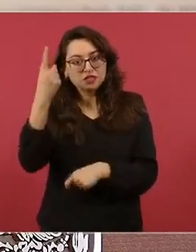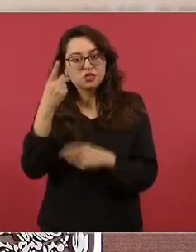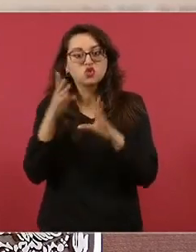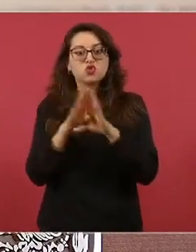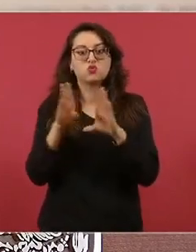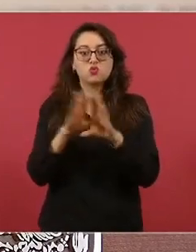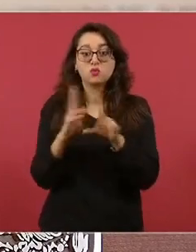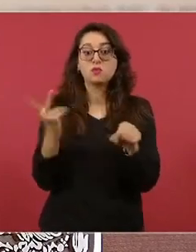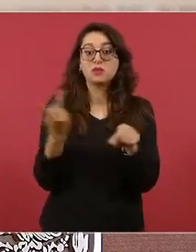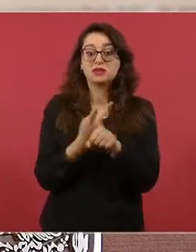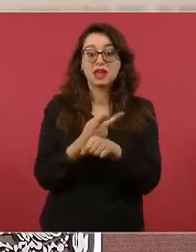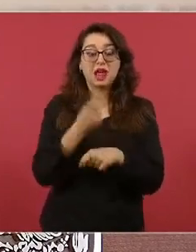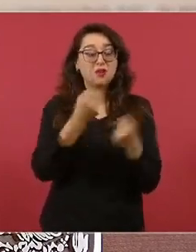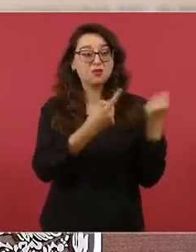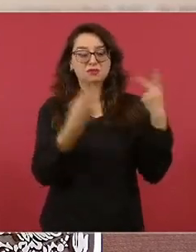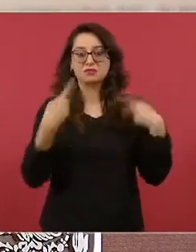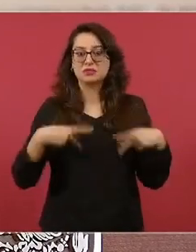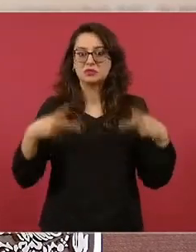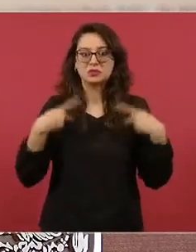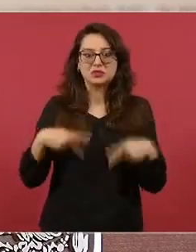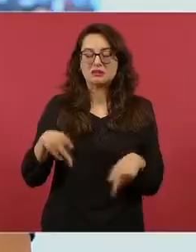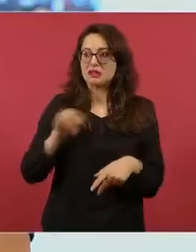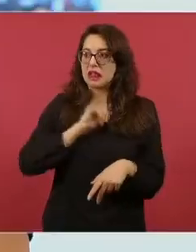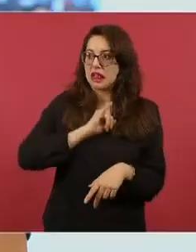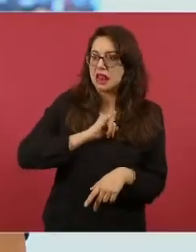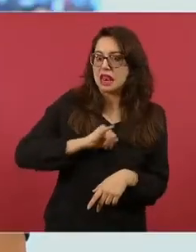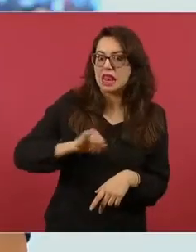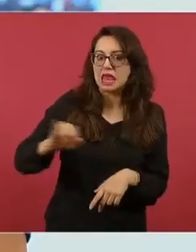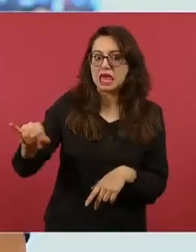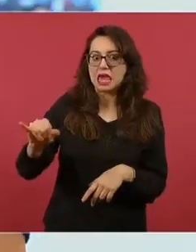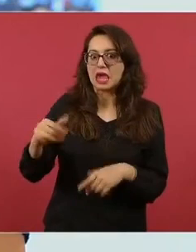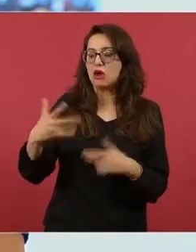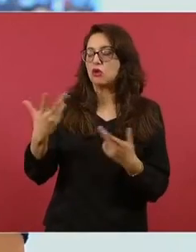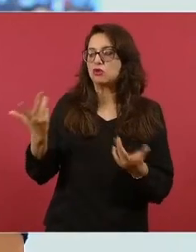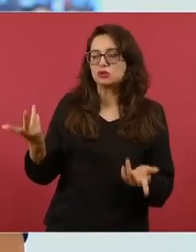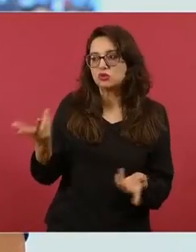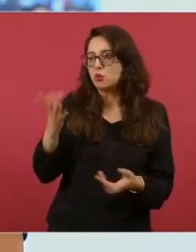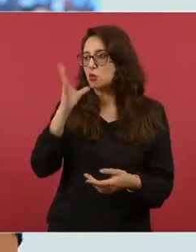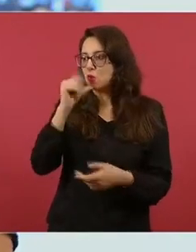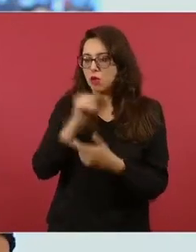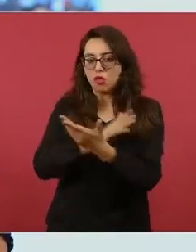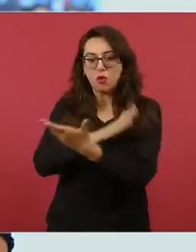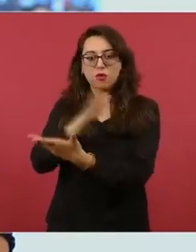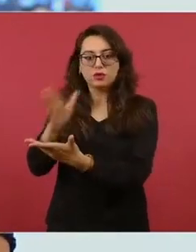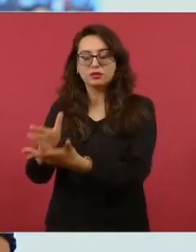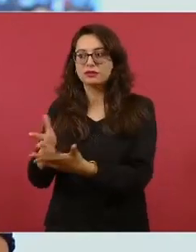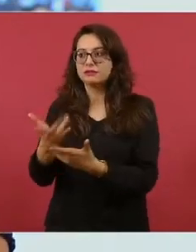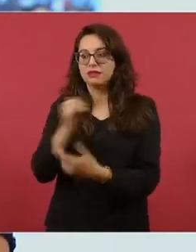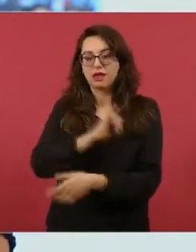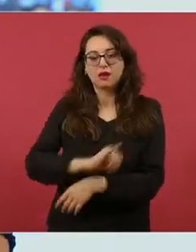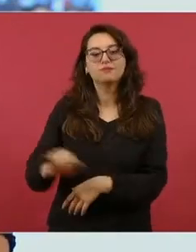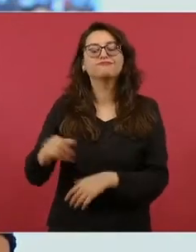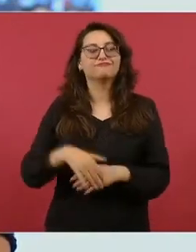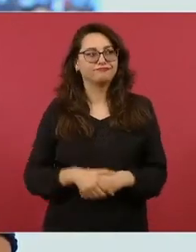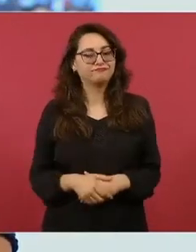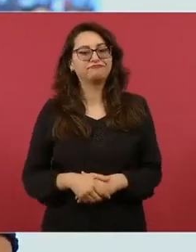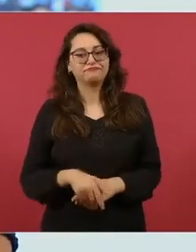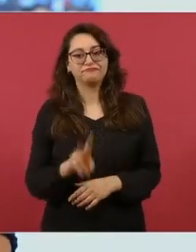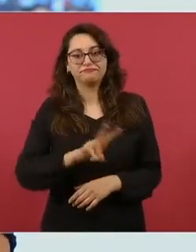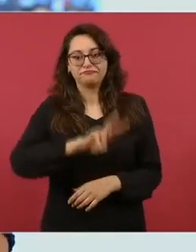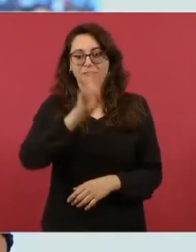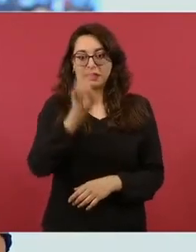acercarse al consulado, hoy les tenemos un segundo gran anuncio. Para democratizar la tecnología